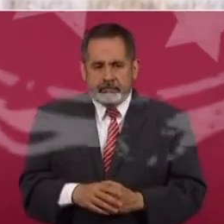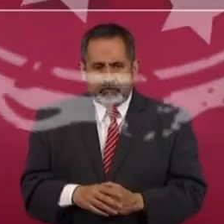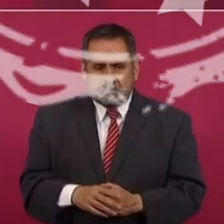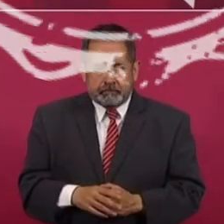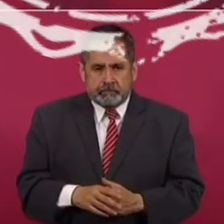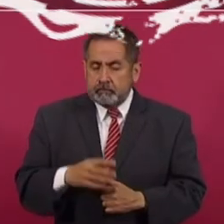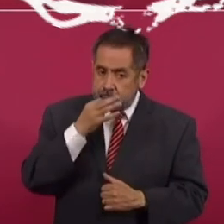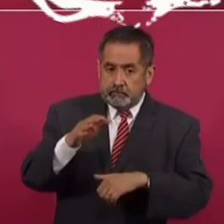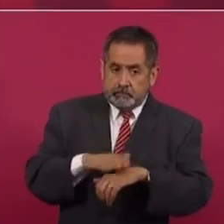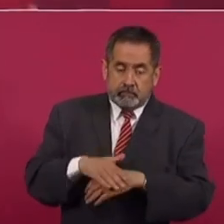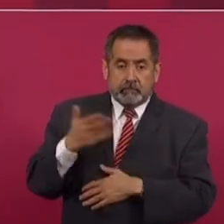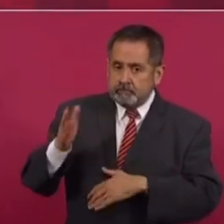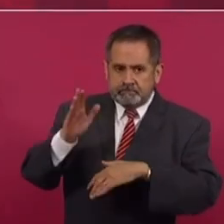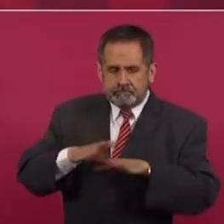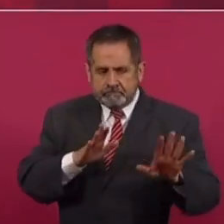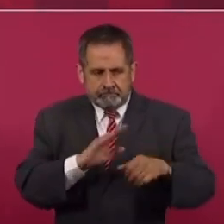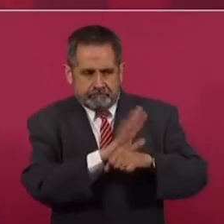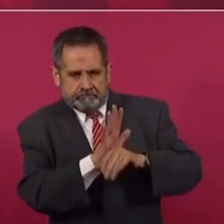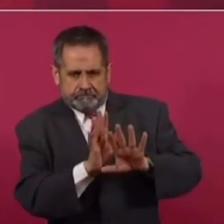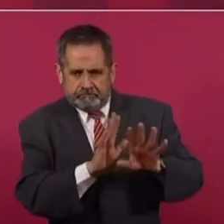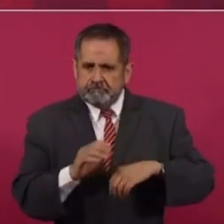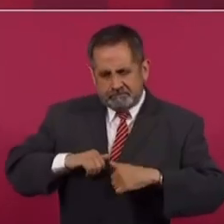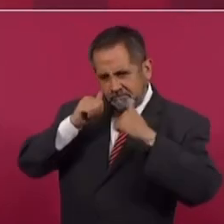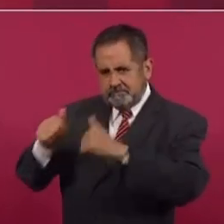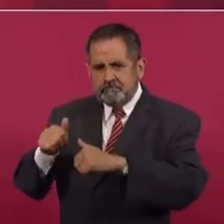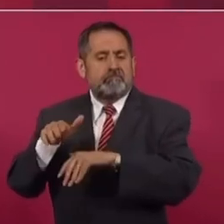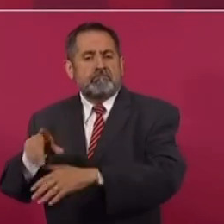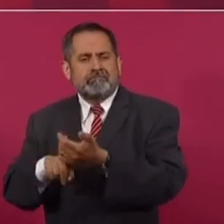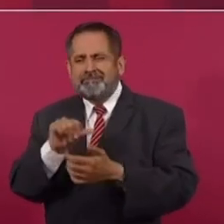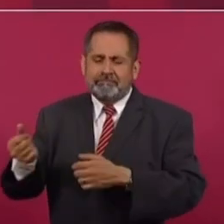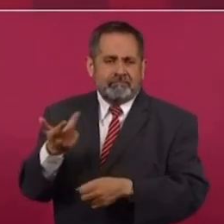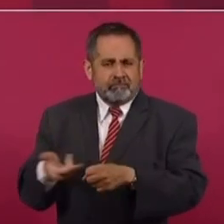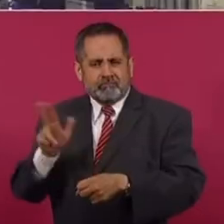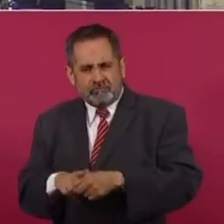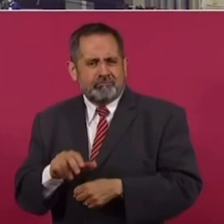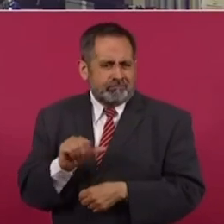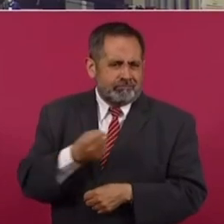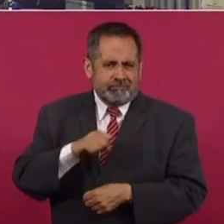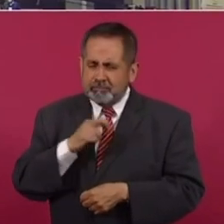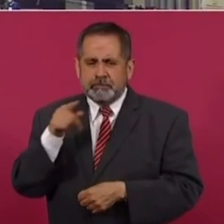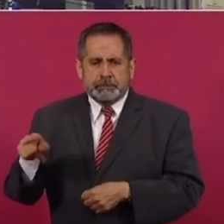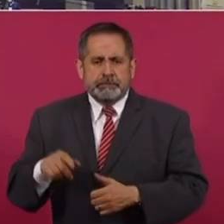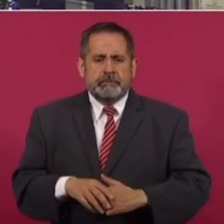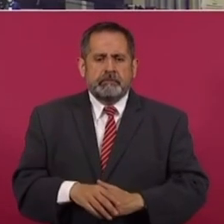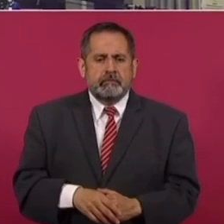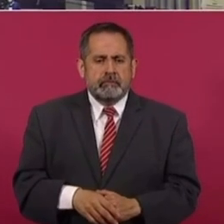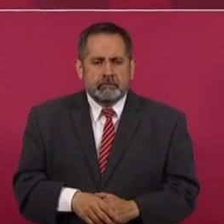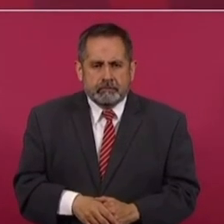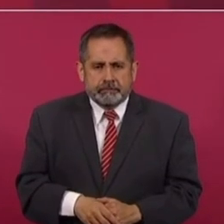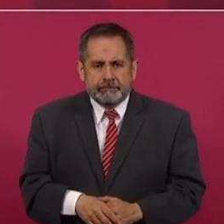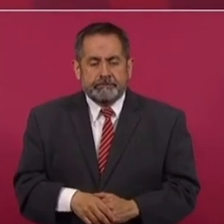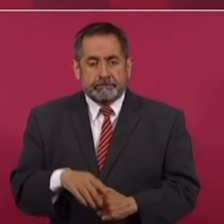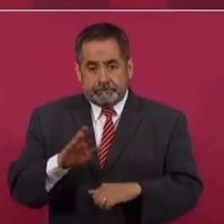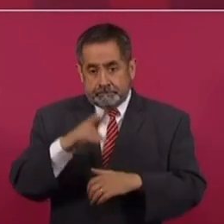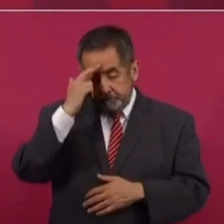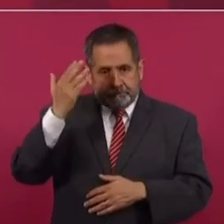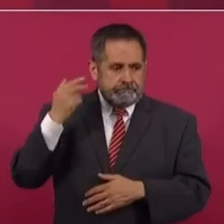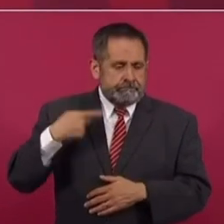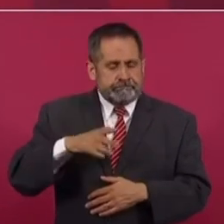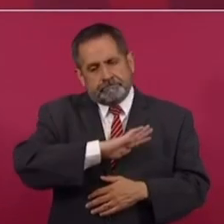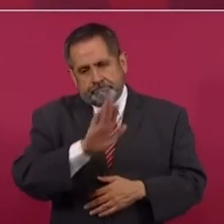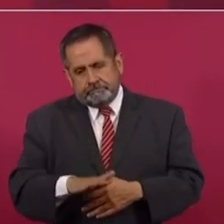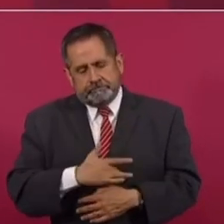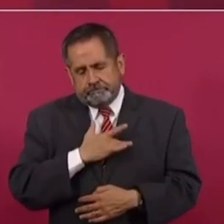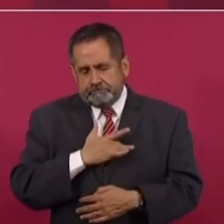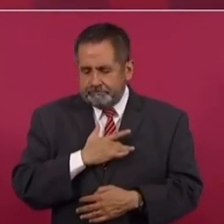Le vamos ahora a dedicar más tiempo a consolidar el sistema de salud, porque miren, todos los fallecidos nos duelen,